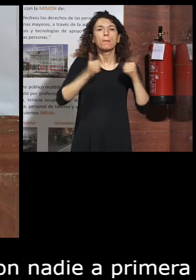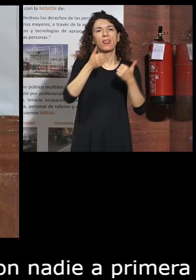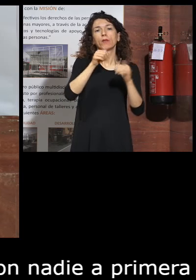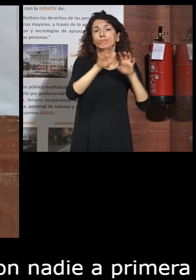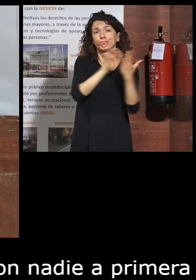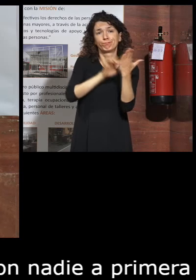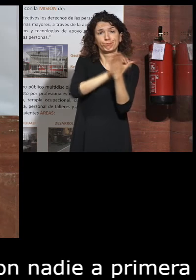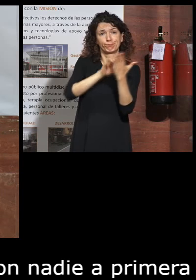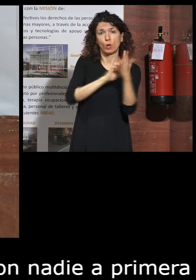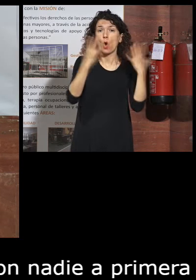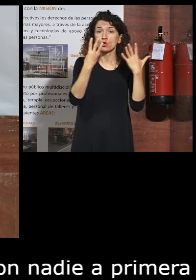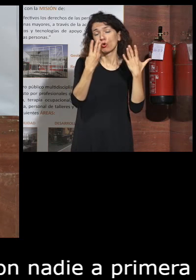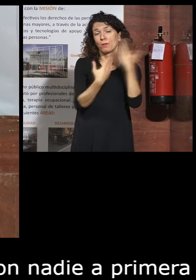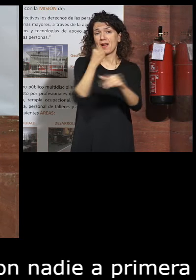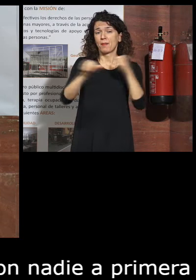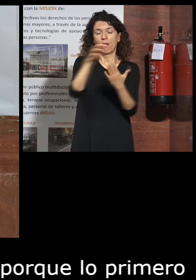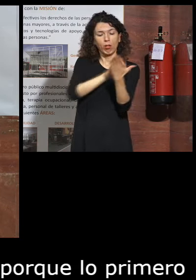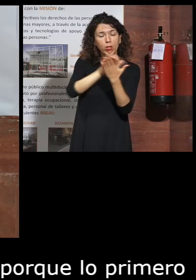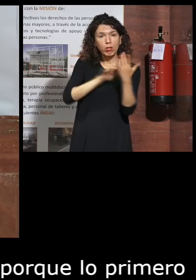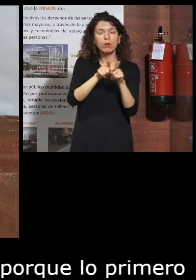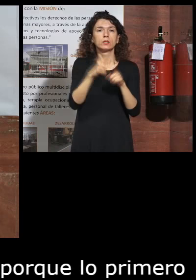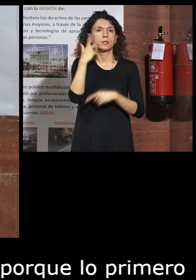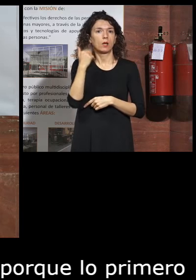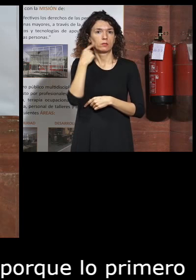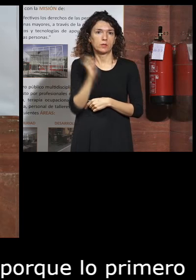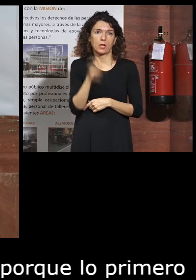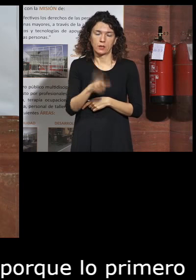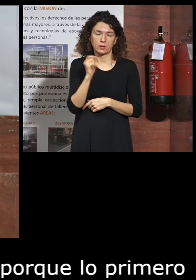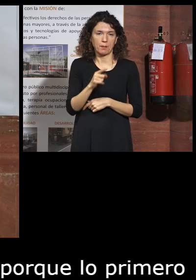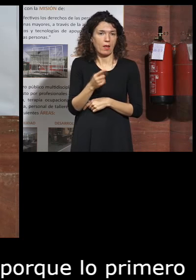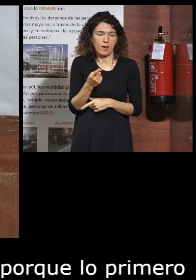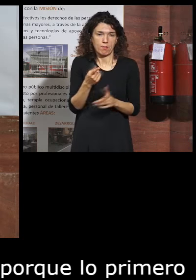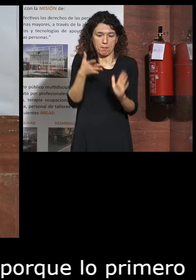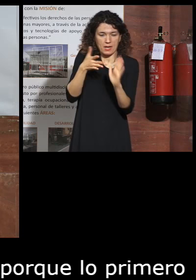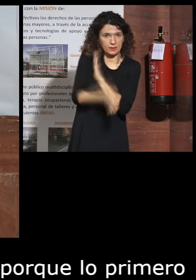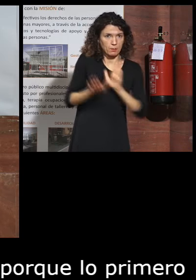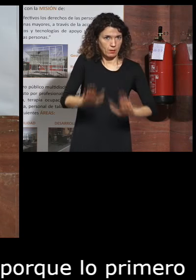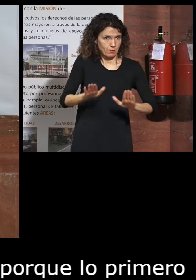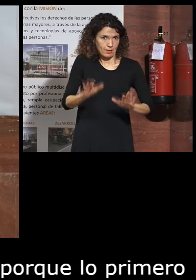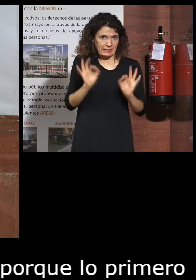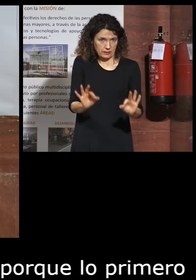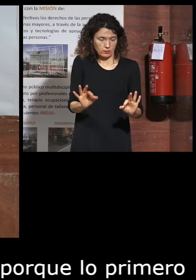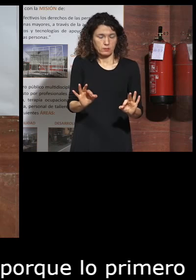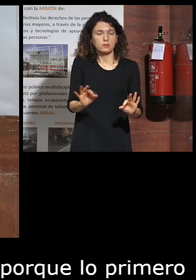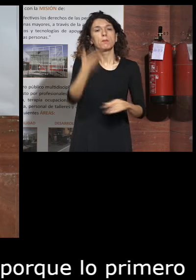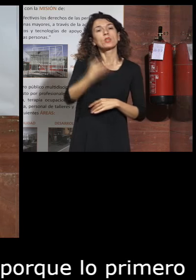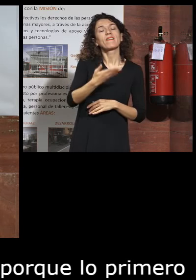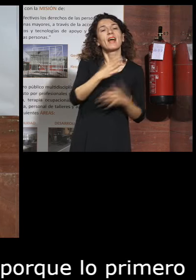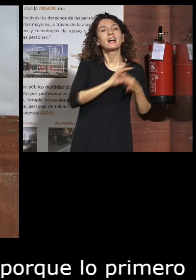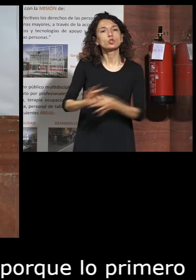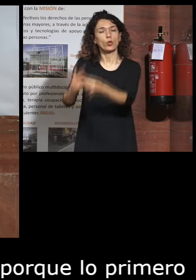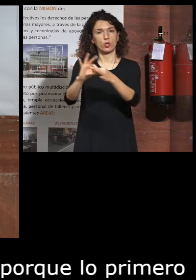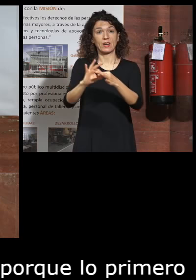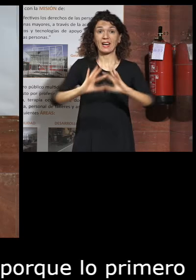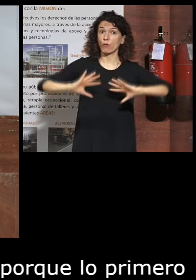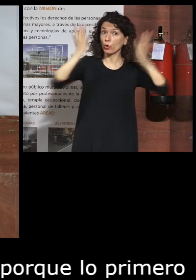escribir a partir de las 8 de la mañana. Ese hábito ha venido para quedarse. Y es importante asociar, por lo tanto, esa